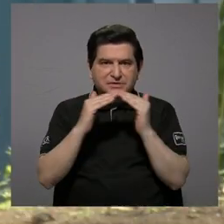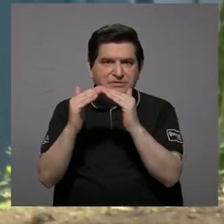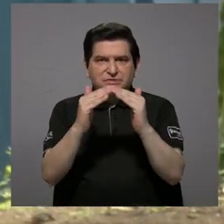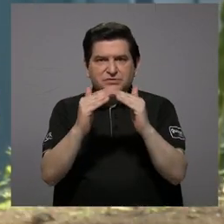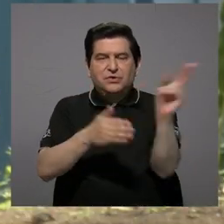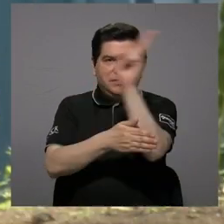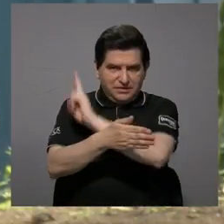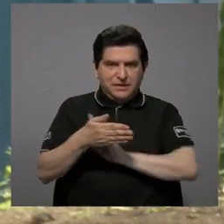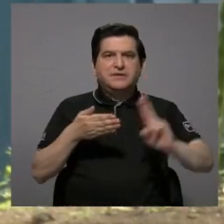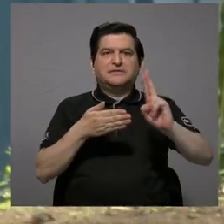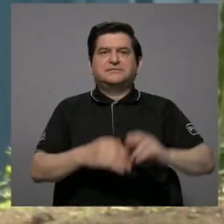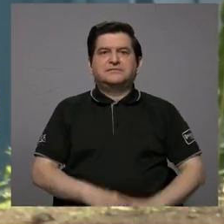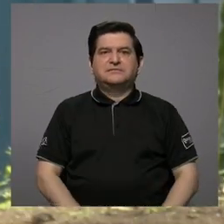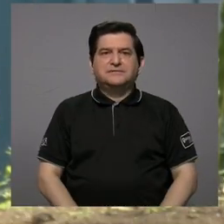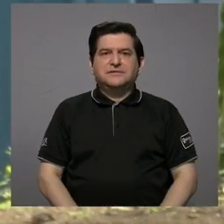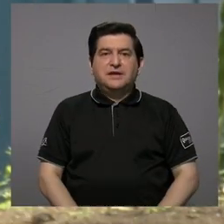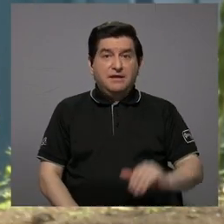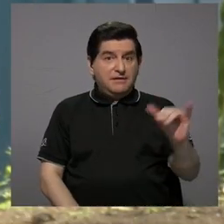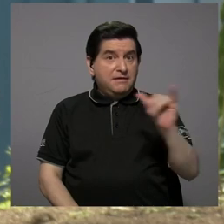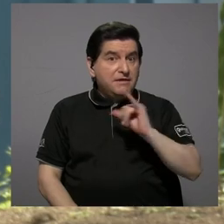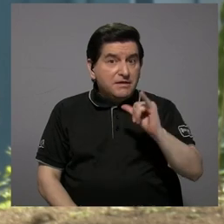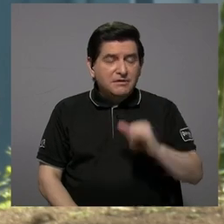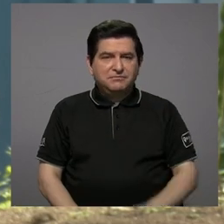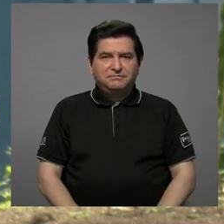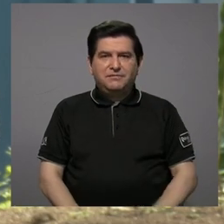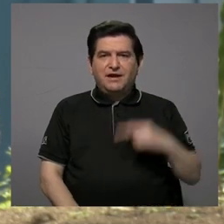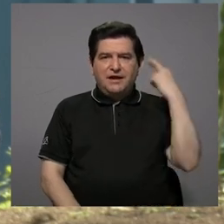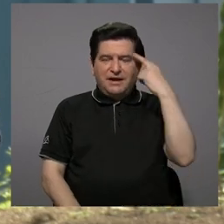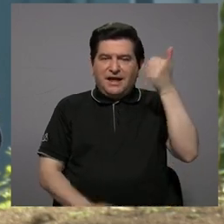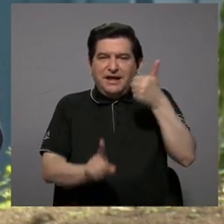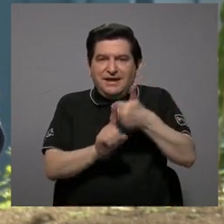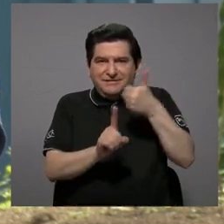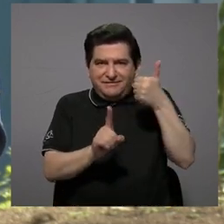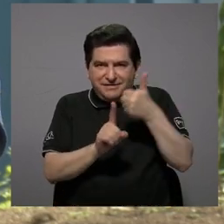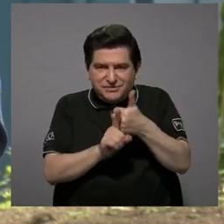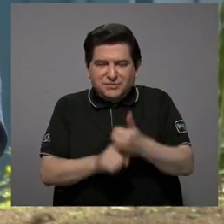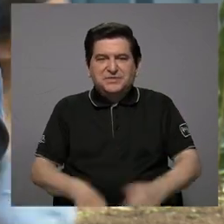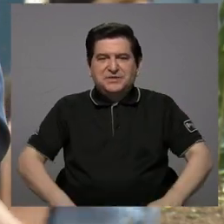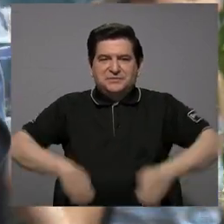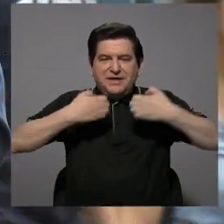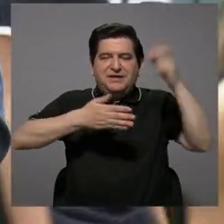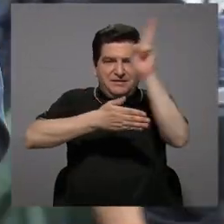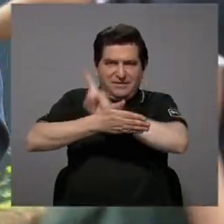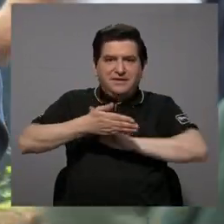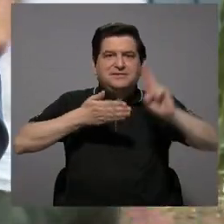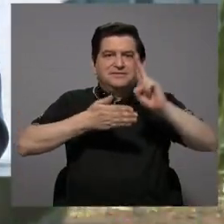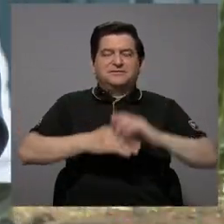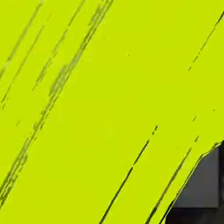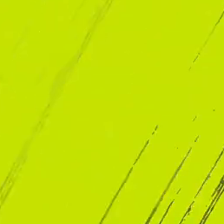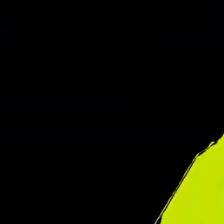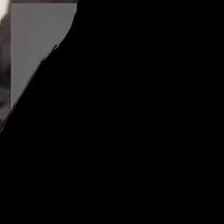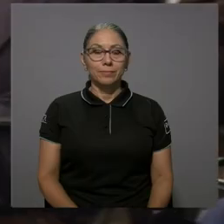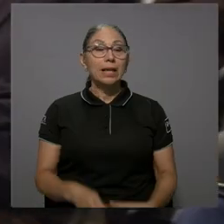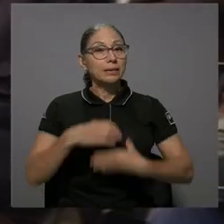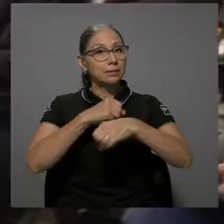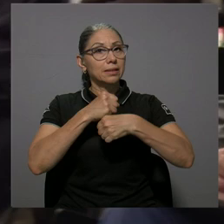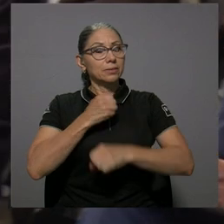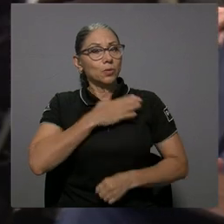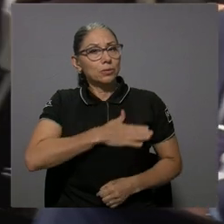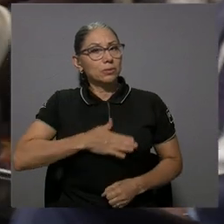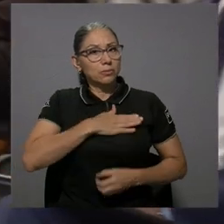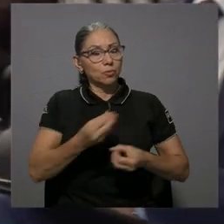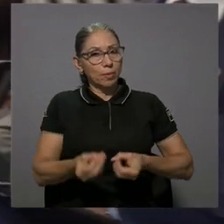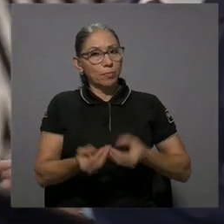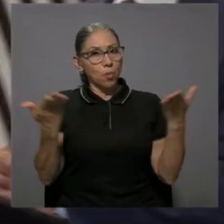universitaria, sino a la razón misma de la universidad. Se realizó la